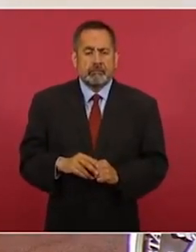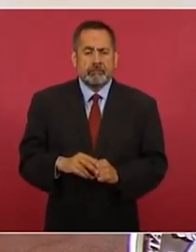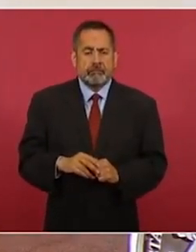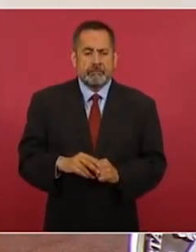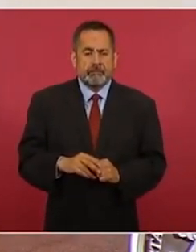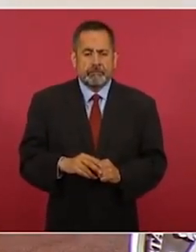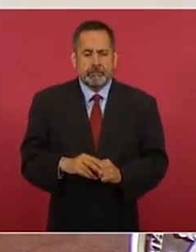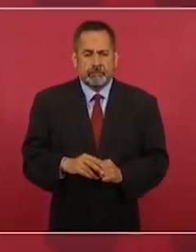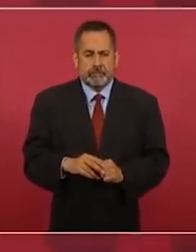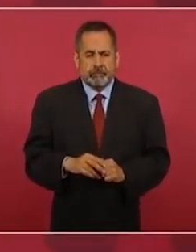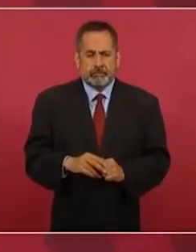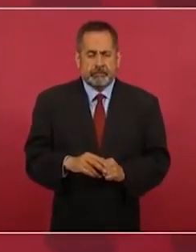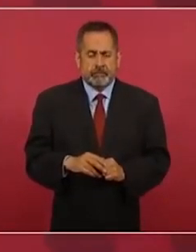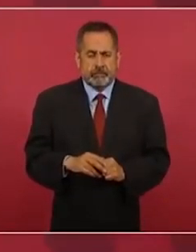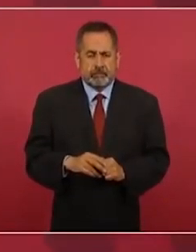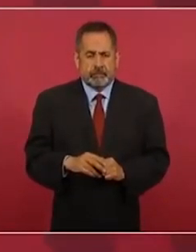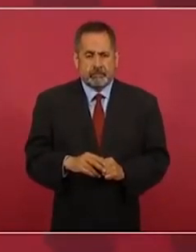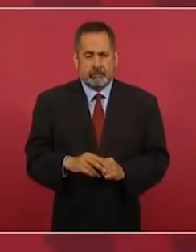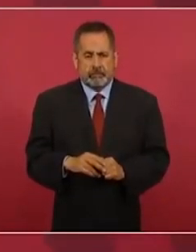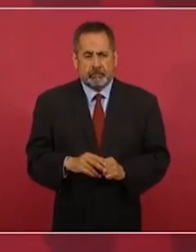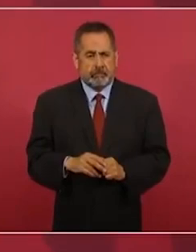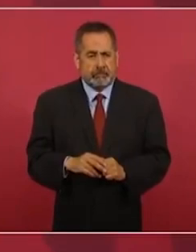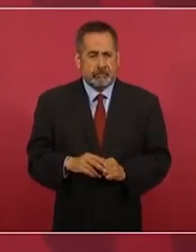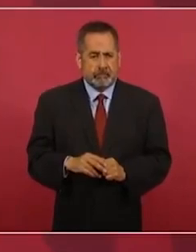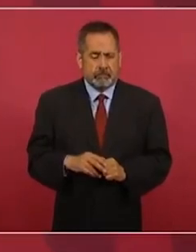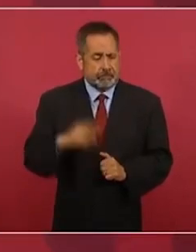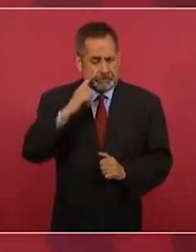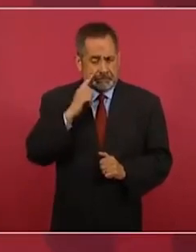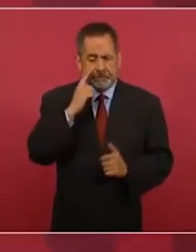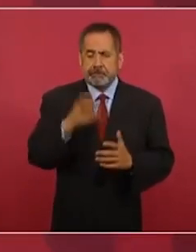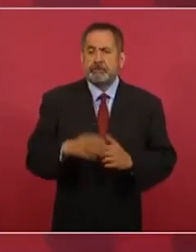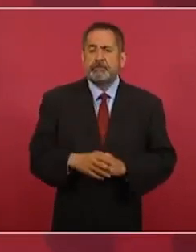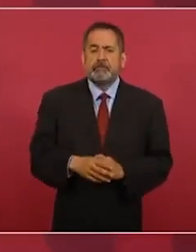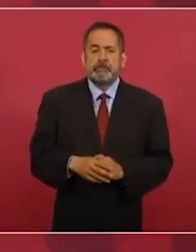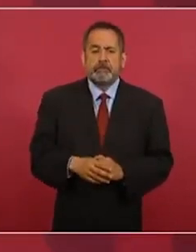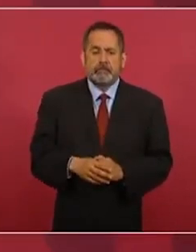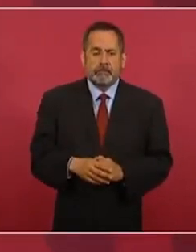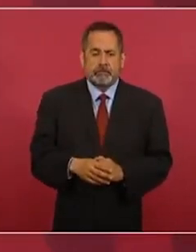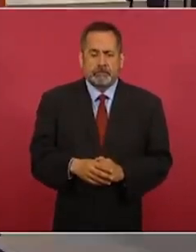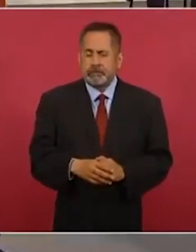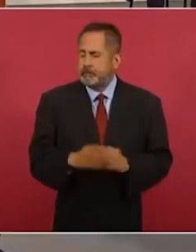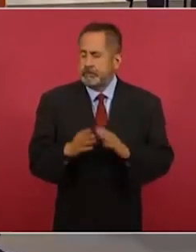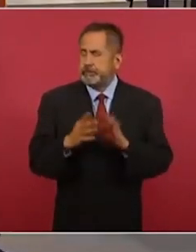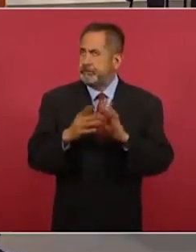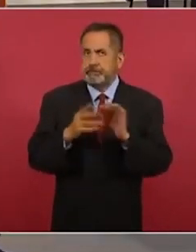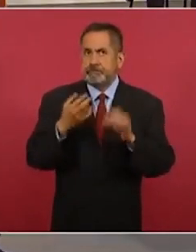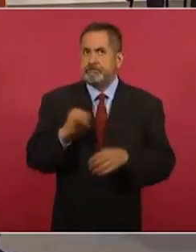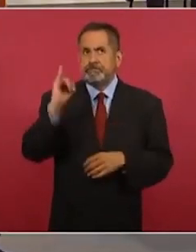a veces, fíjense, hasta dónde se llegó,